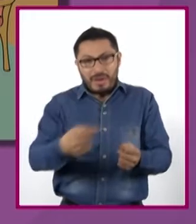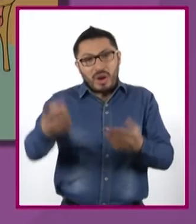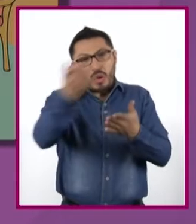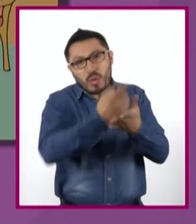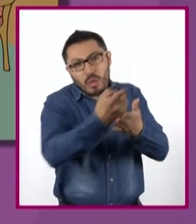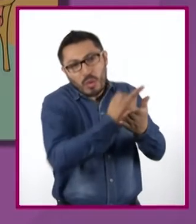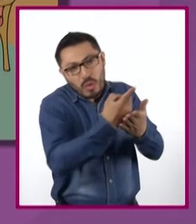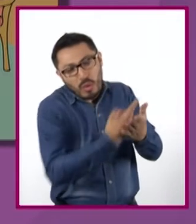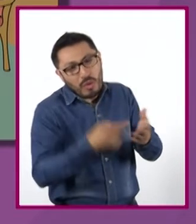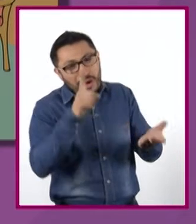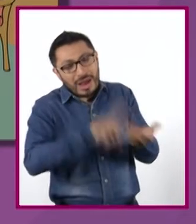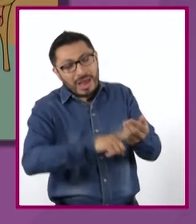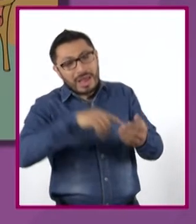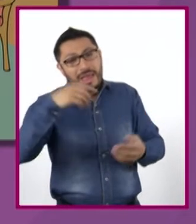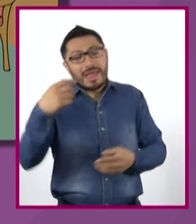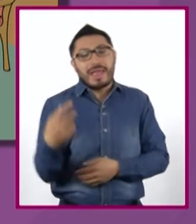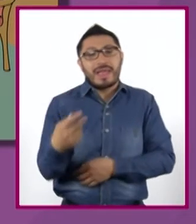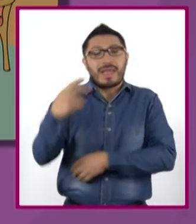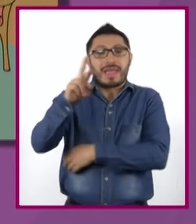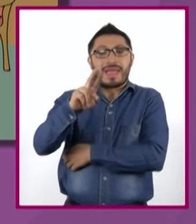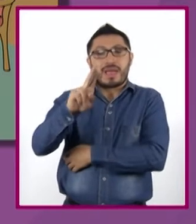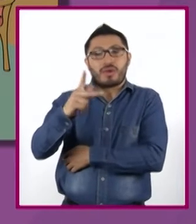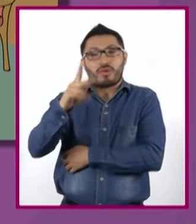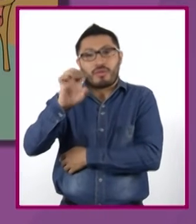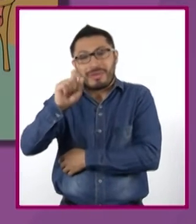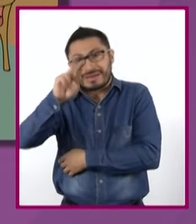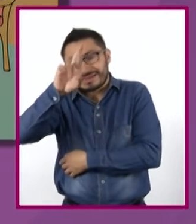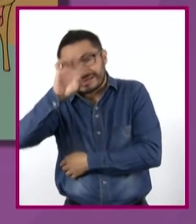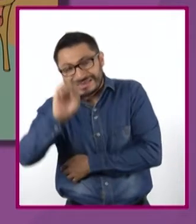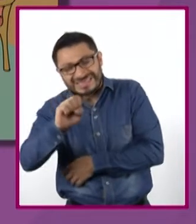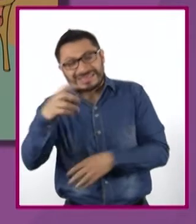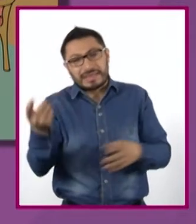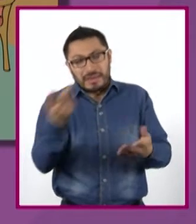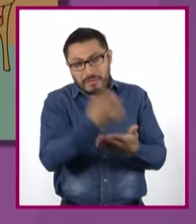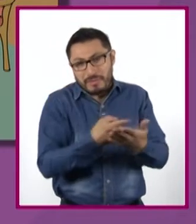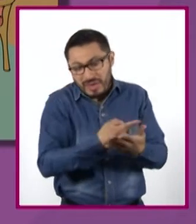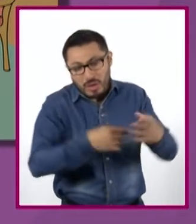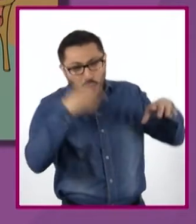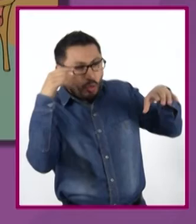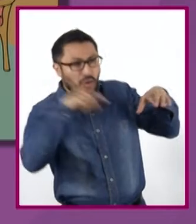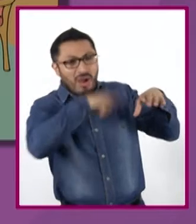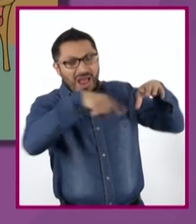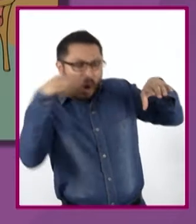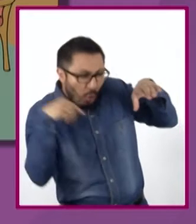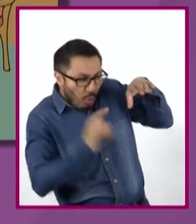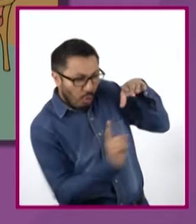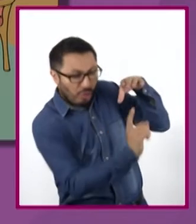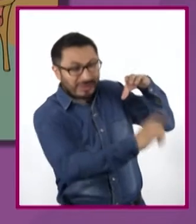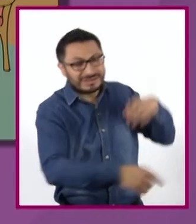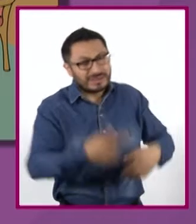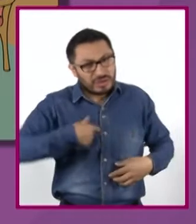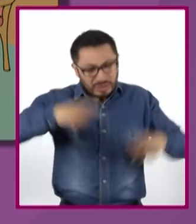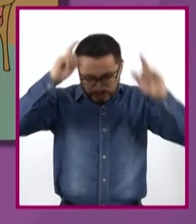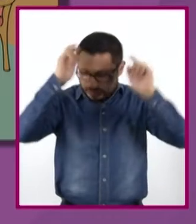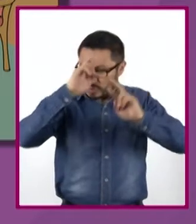o petrograbados, ¿sí? ¡Qué barbaridad! ¡Me quito el sombrero!